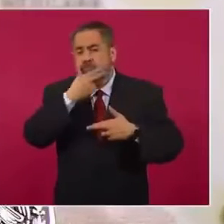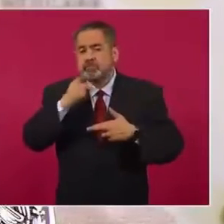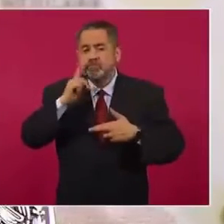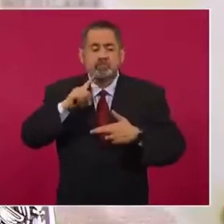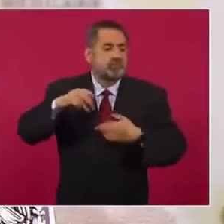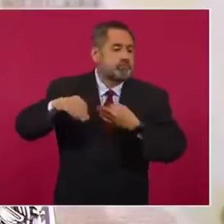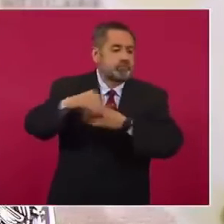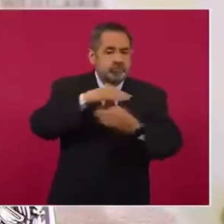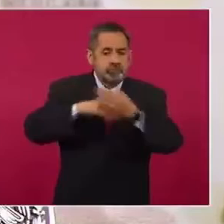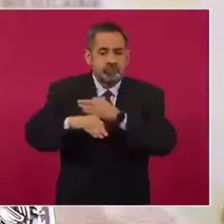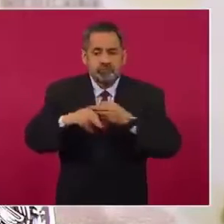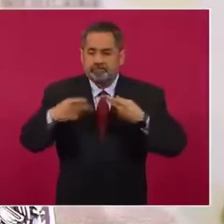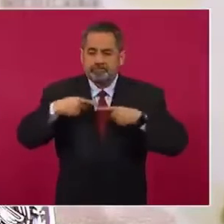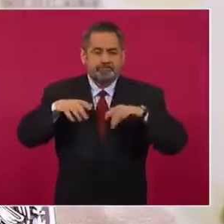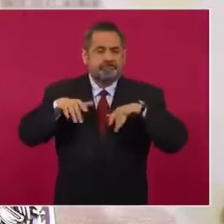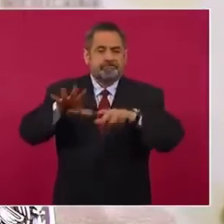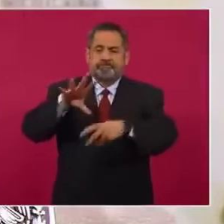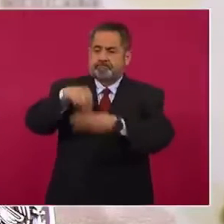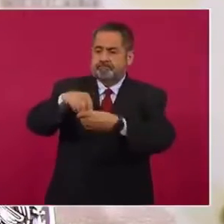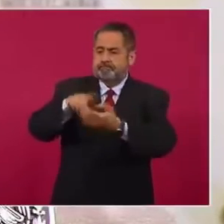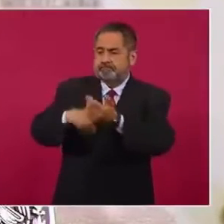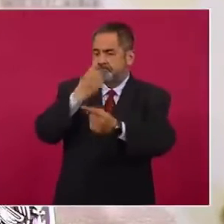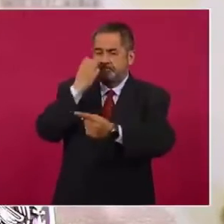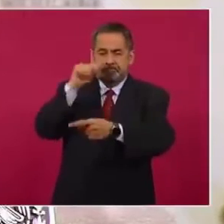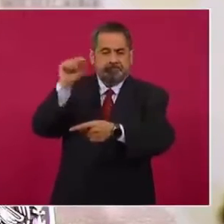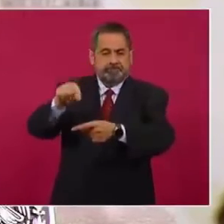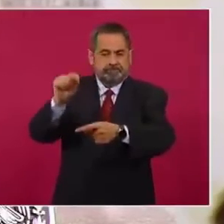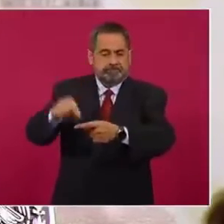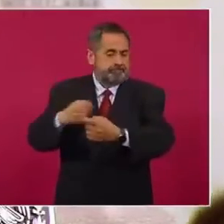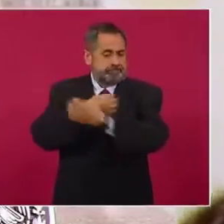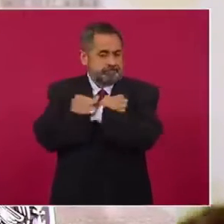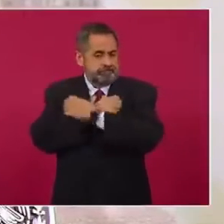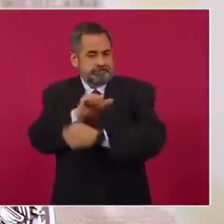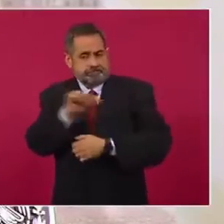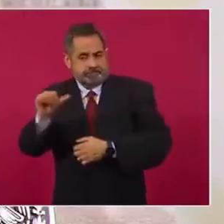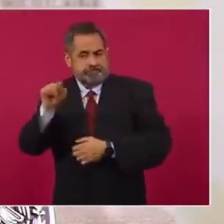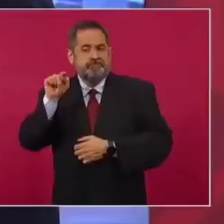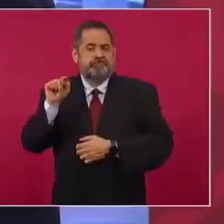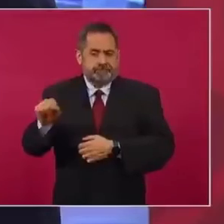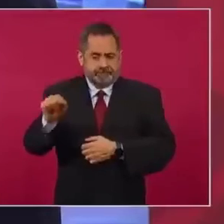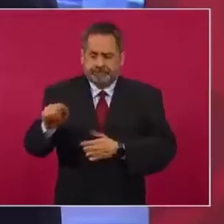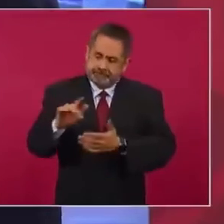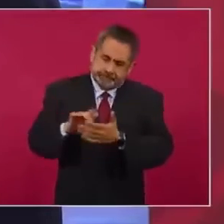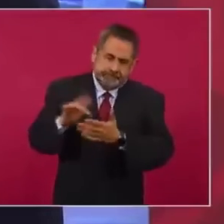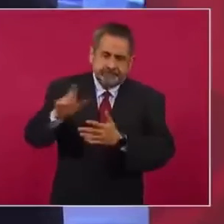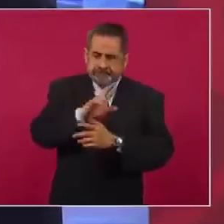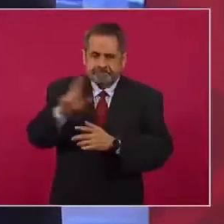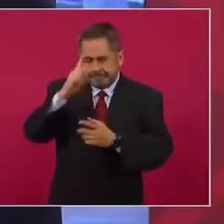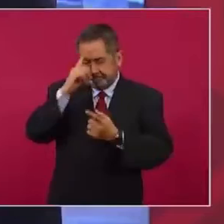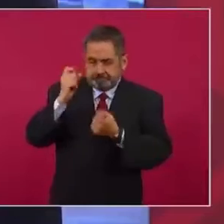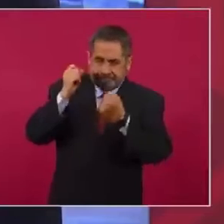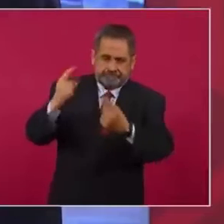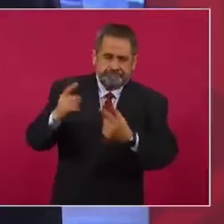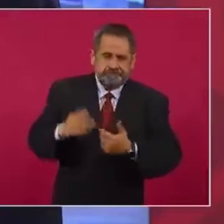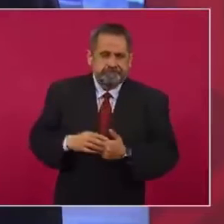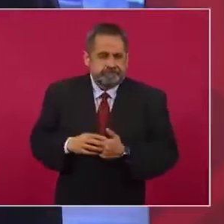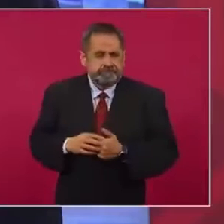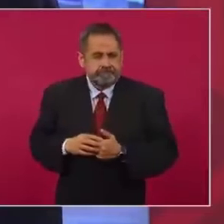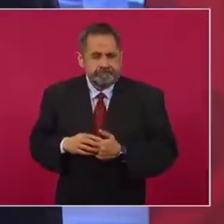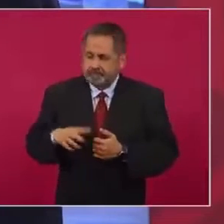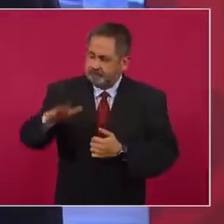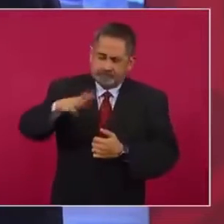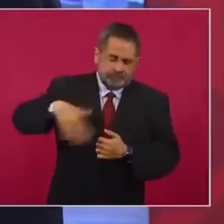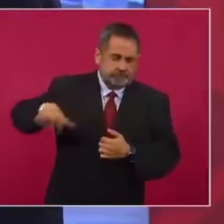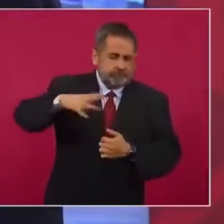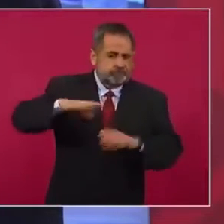A todo el personal educativo, todo el personal